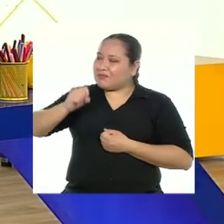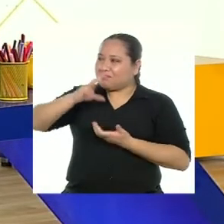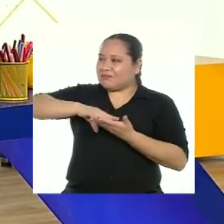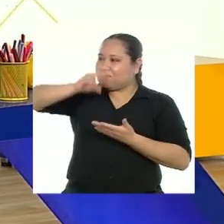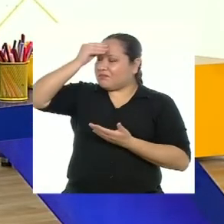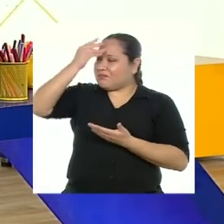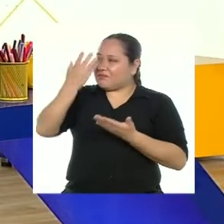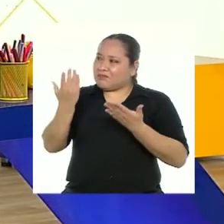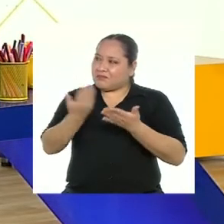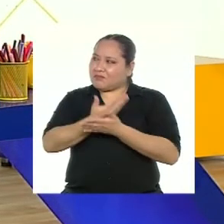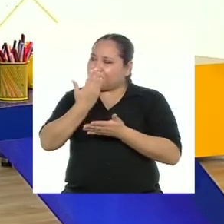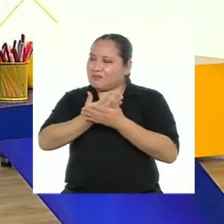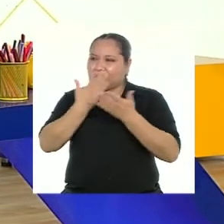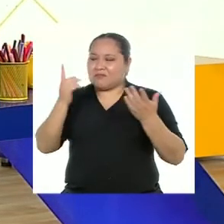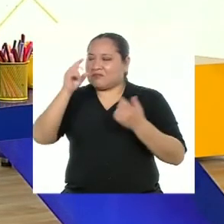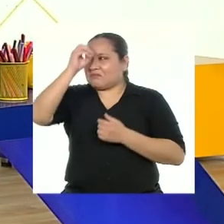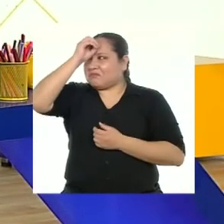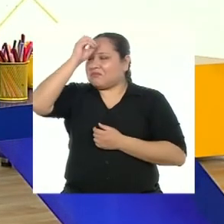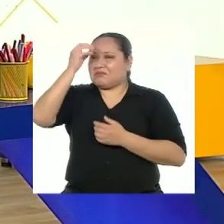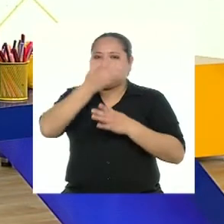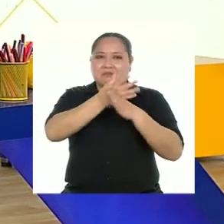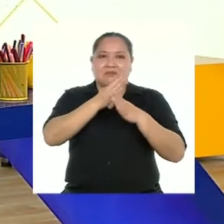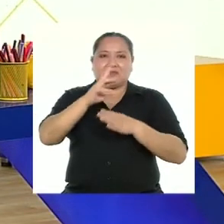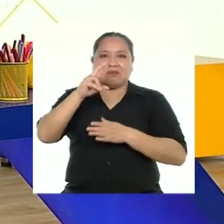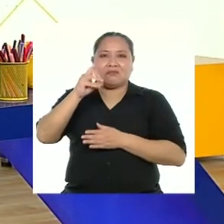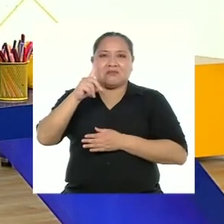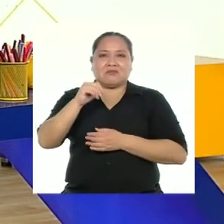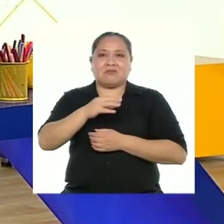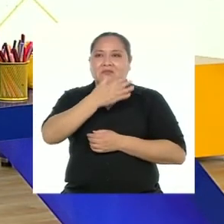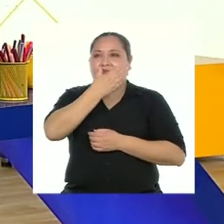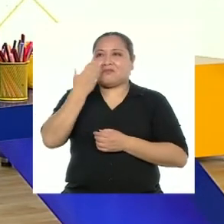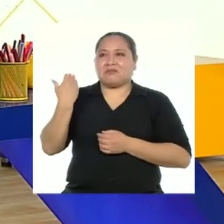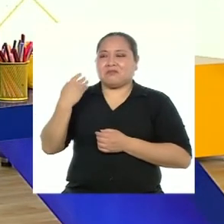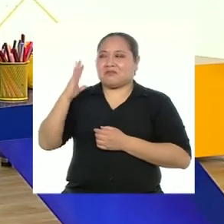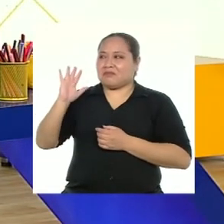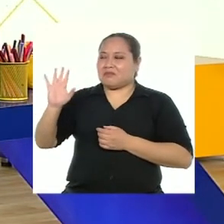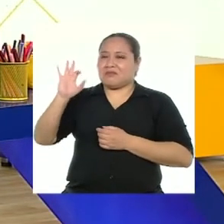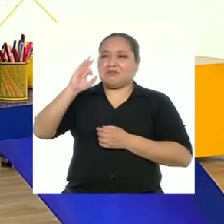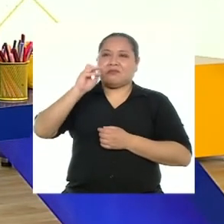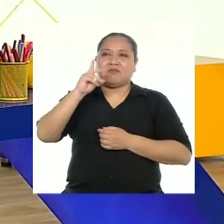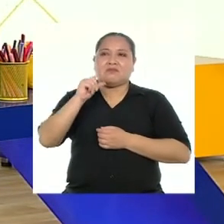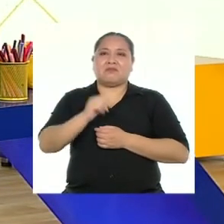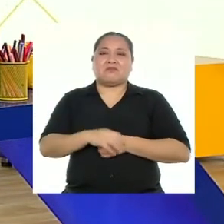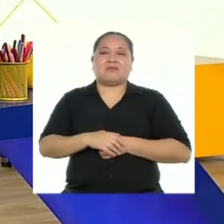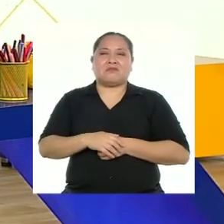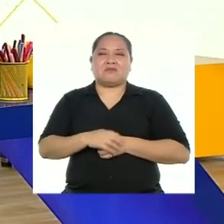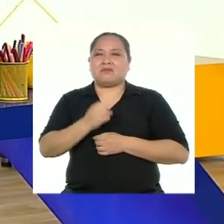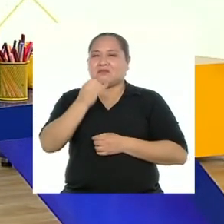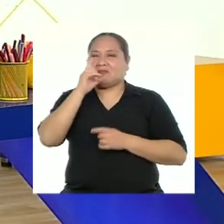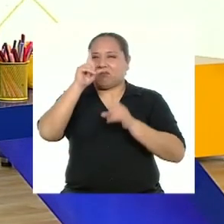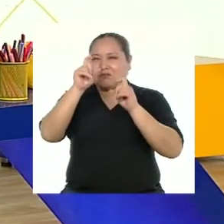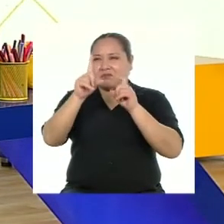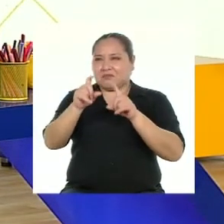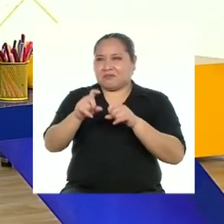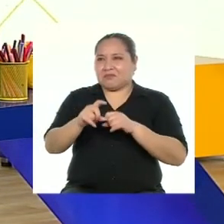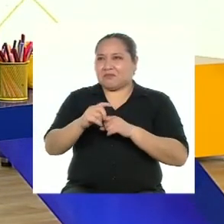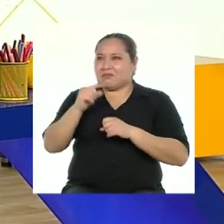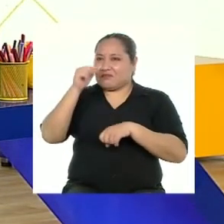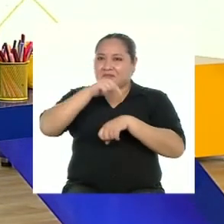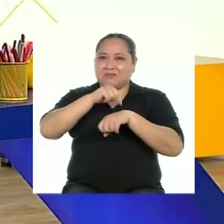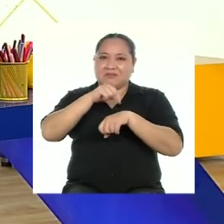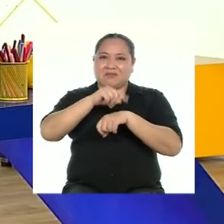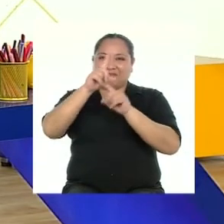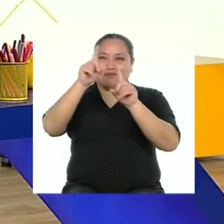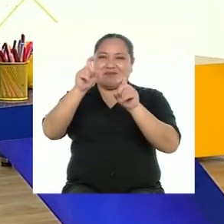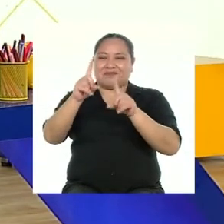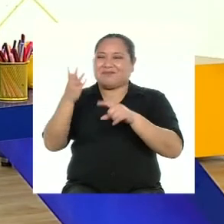cosas que no sabía y que voy a compartir con Rodrigo para que pueda hacer mejor su FODA Todavía nos quedan unas cuantas preguntas así que vamos con el